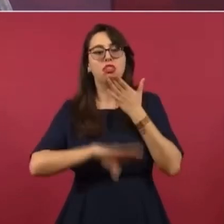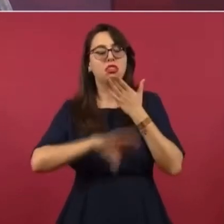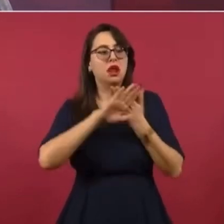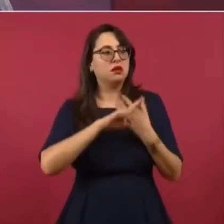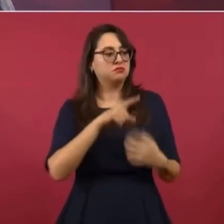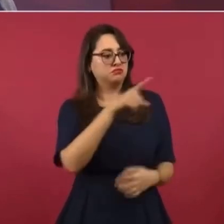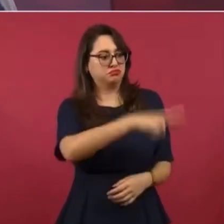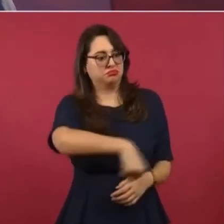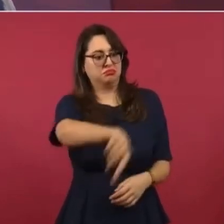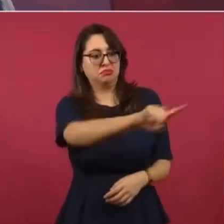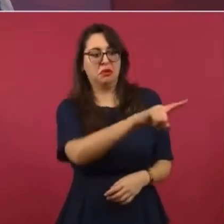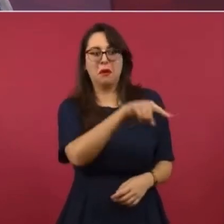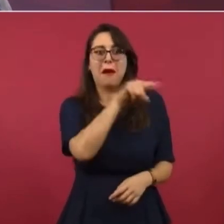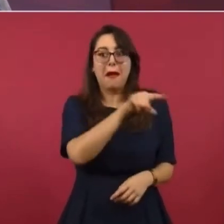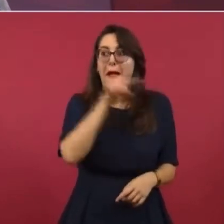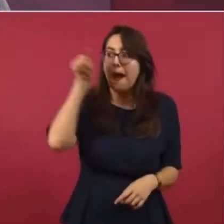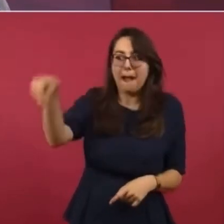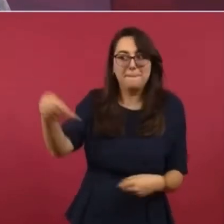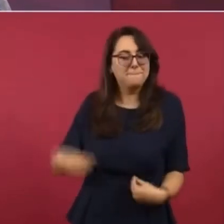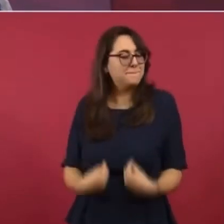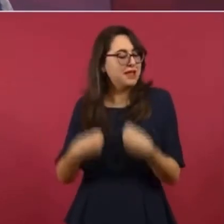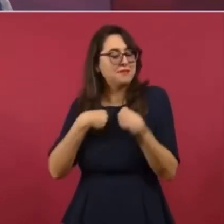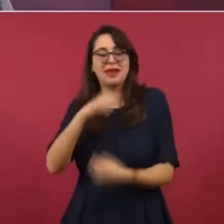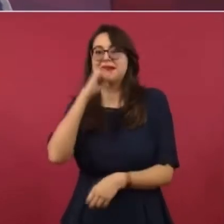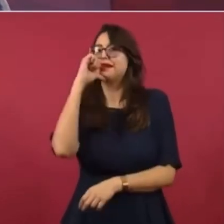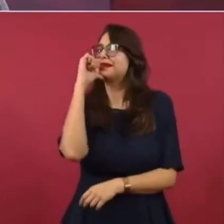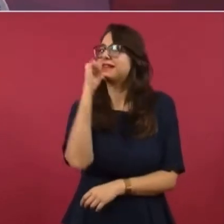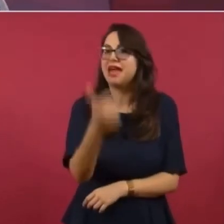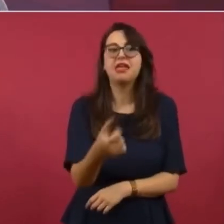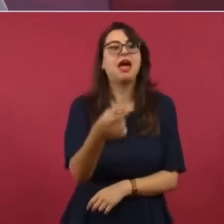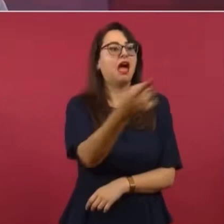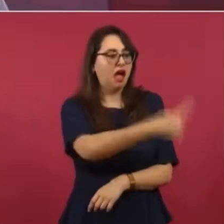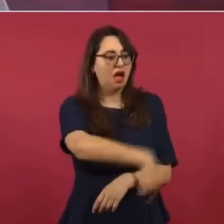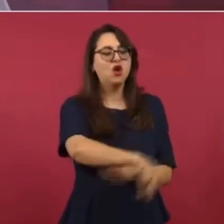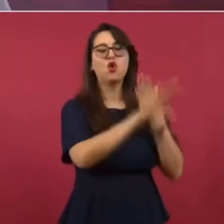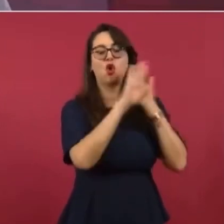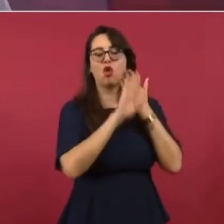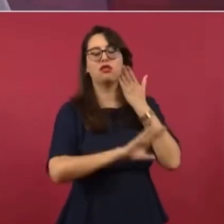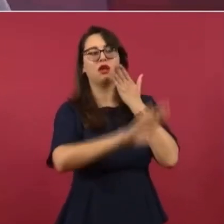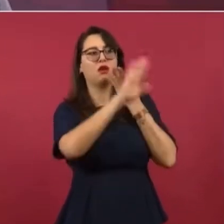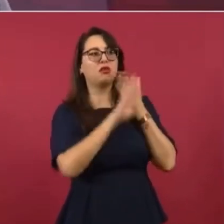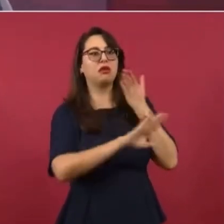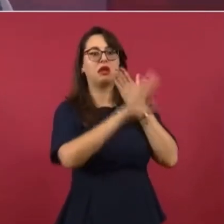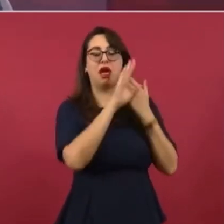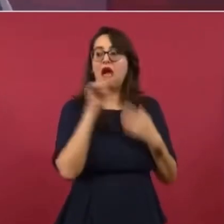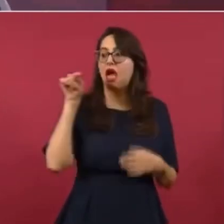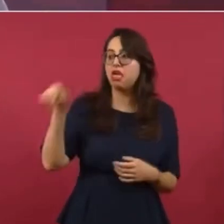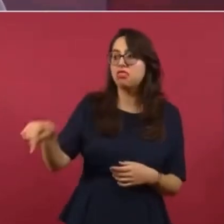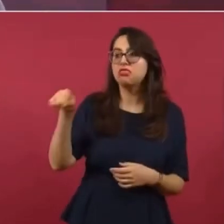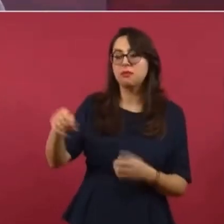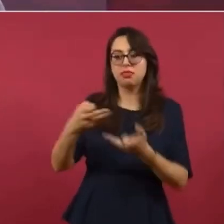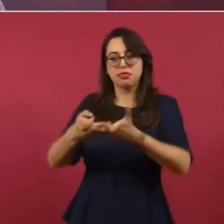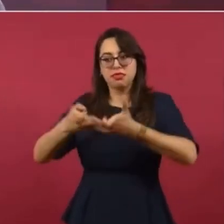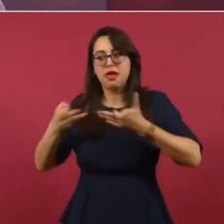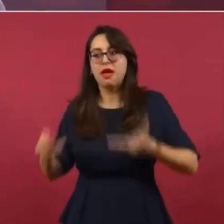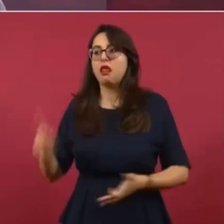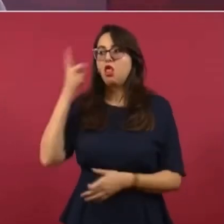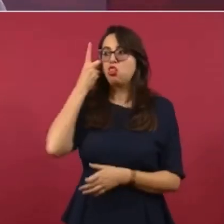No los campesinos, no los campesinos, propietarios, no los ejidatarios,